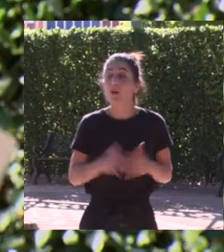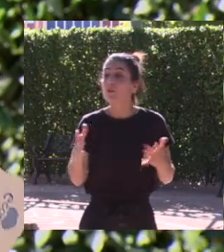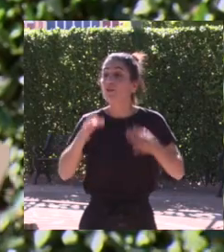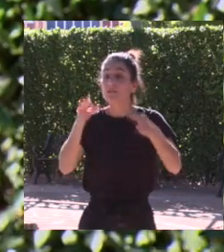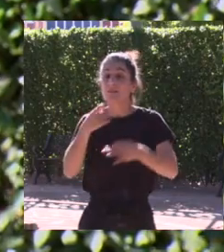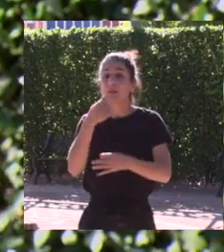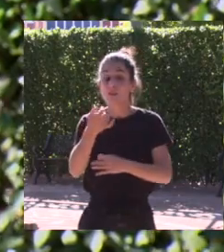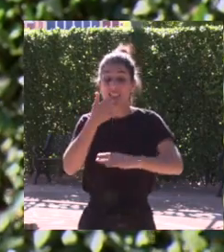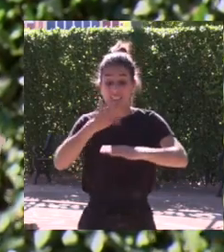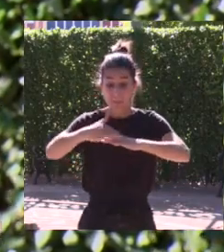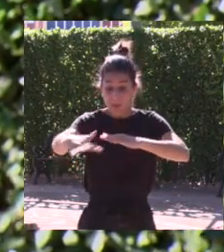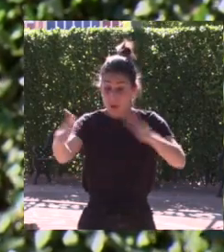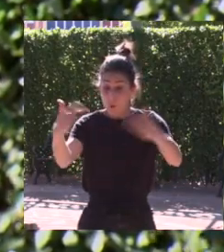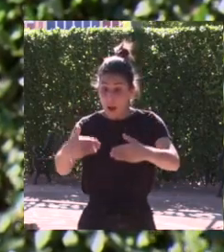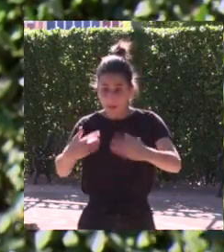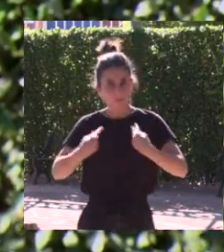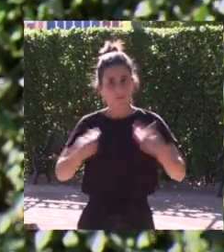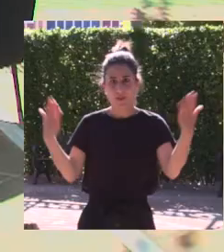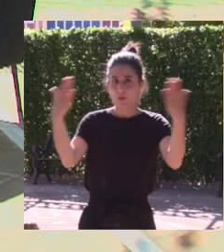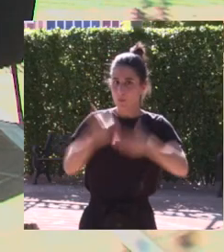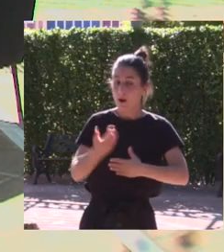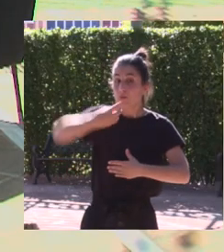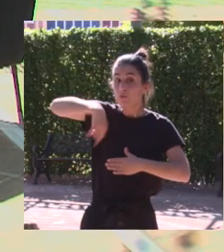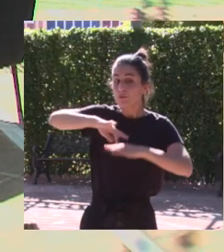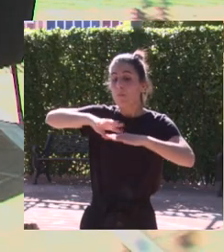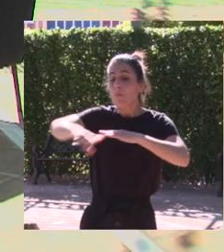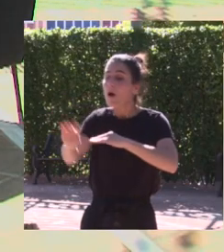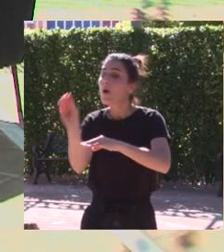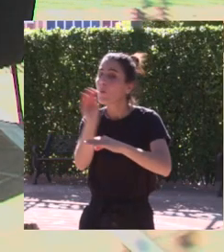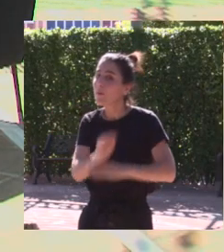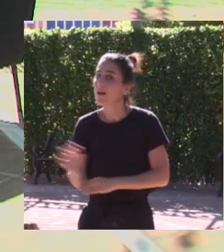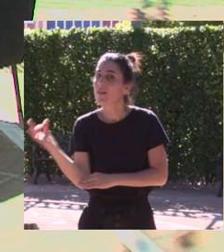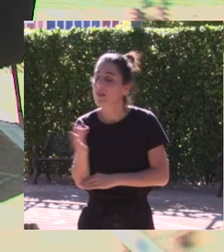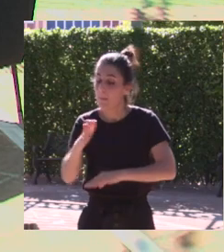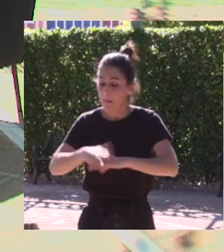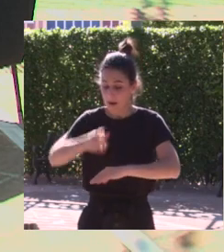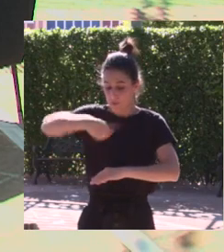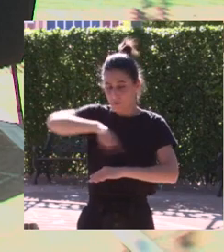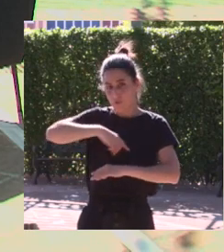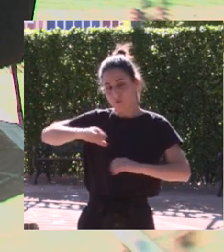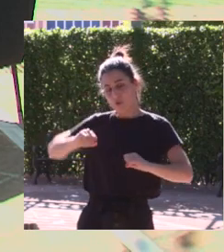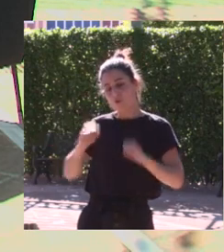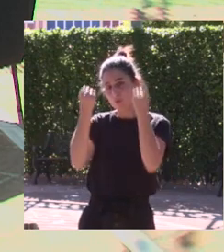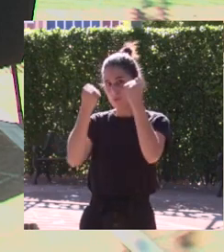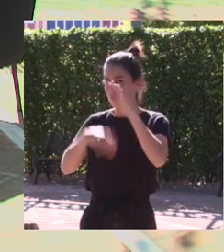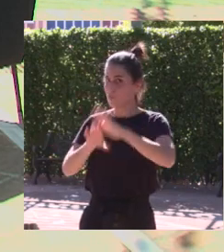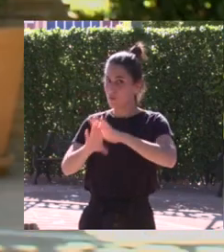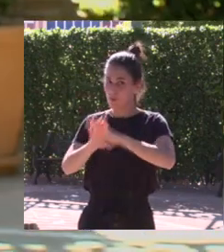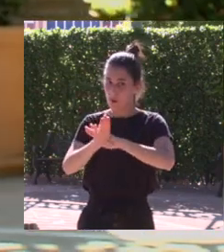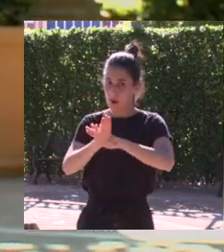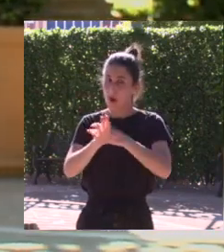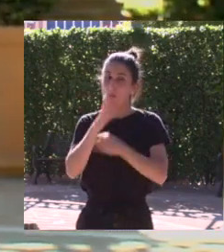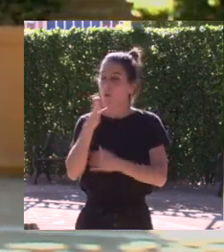yo siempre digo sin mar no hay vida tenemos que cuidar el mar para poder sobrevivir nosotros como especie